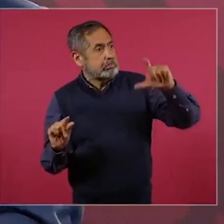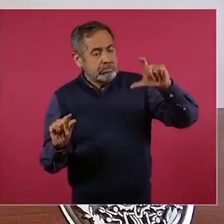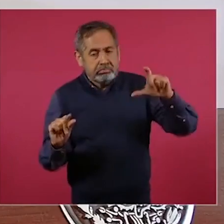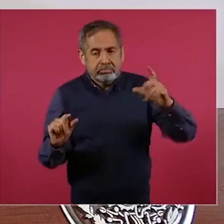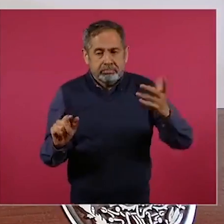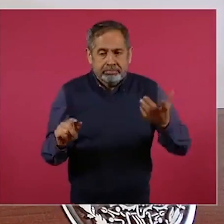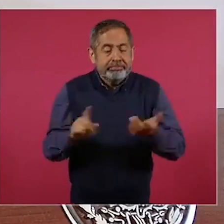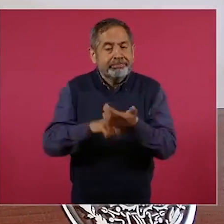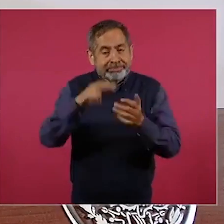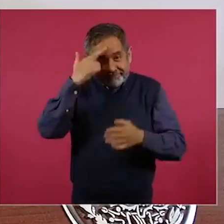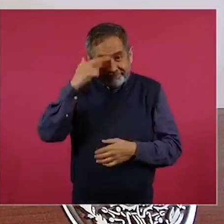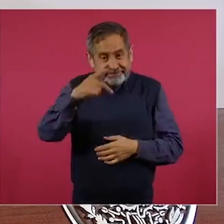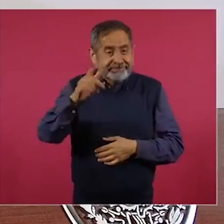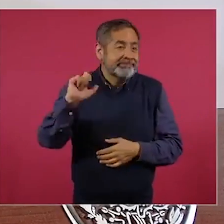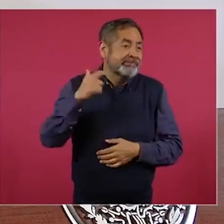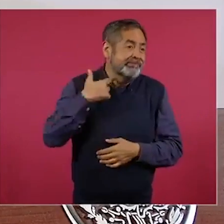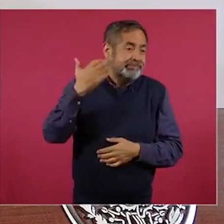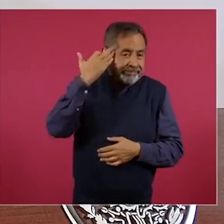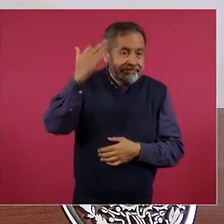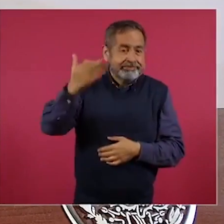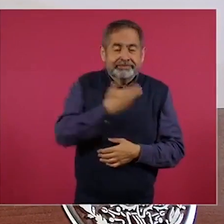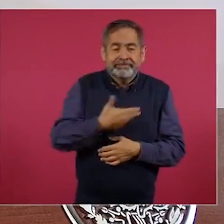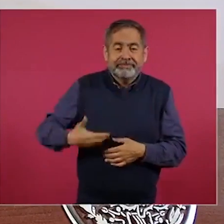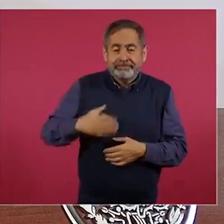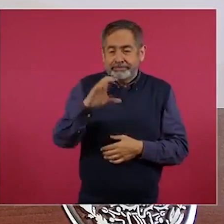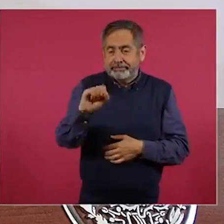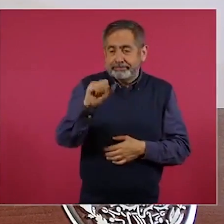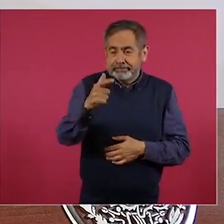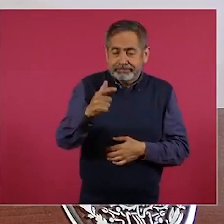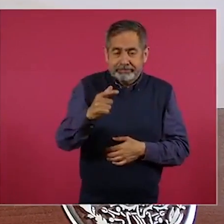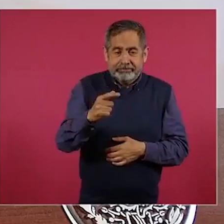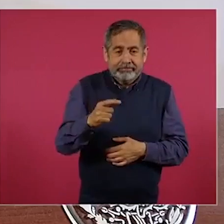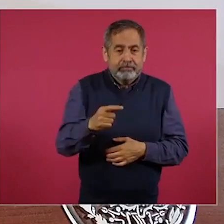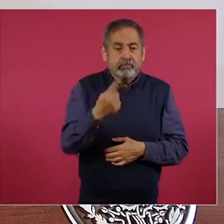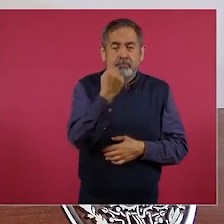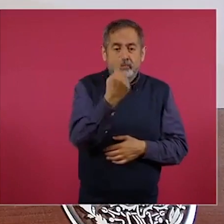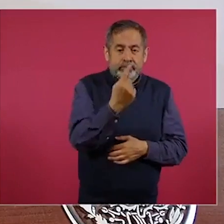le quitaron tres ceros al peso,